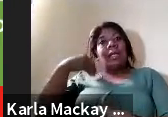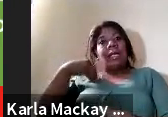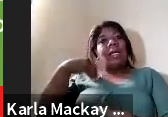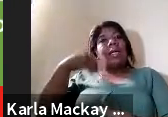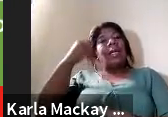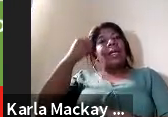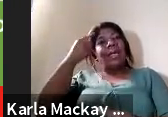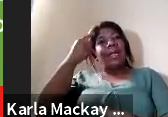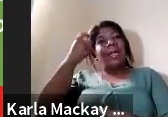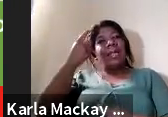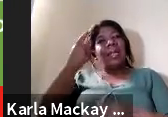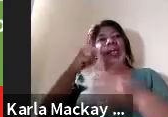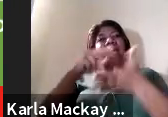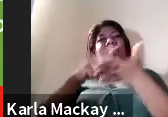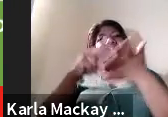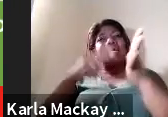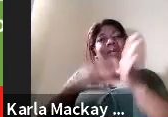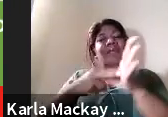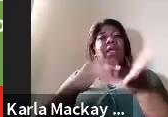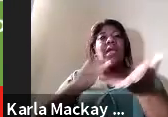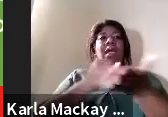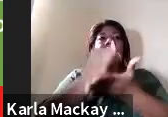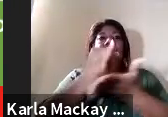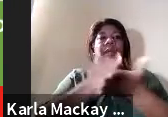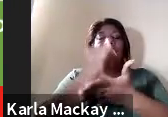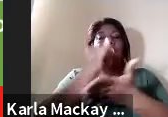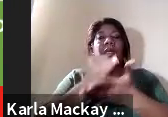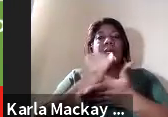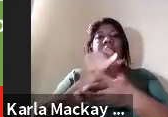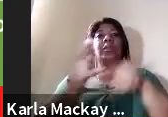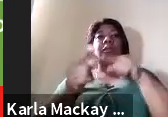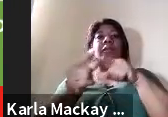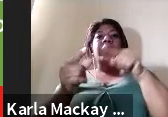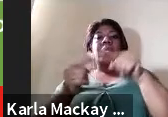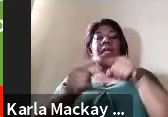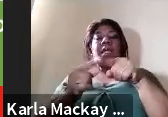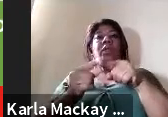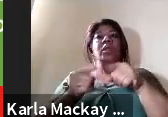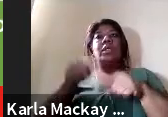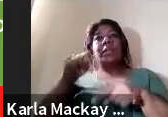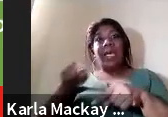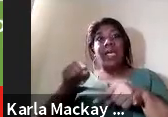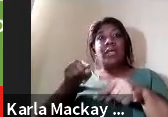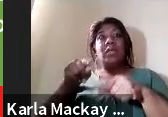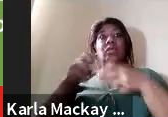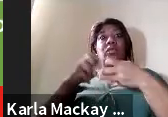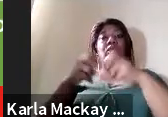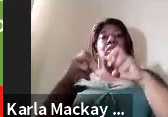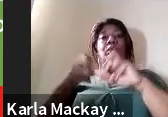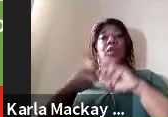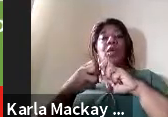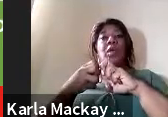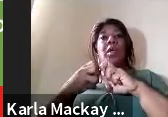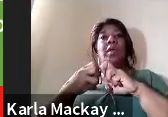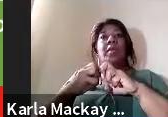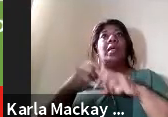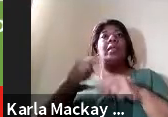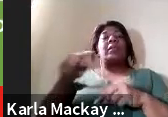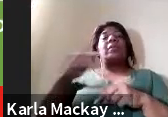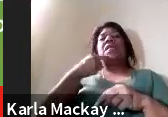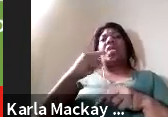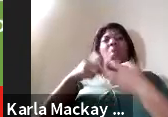protocolo de investigación. Entonces esta es parte del problema que teníamos, pero también lo vimos como una gran oportunidad.